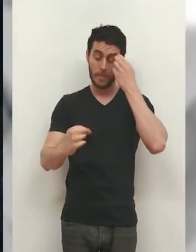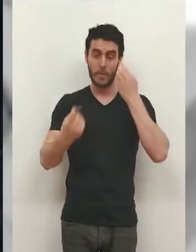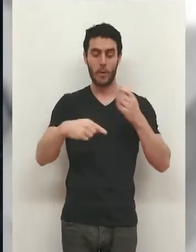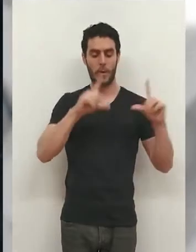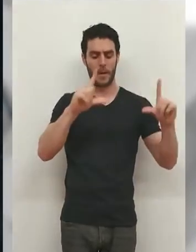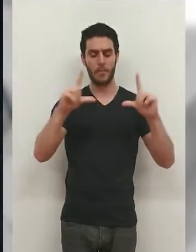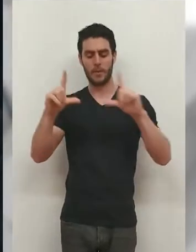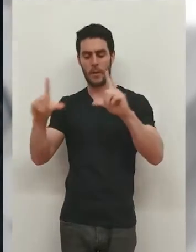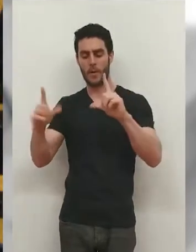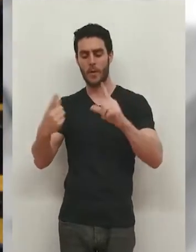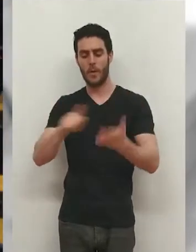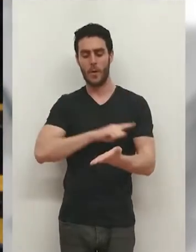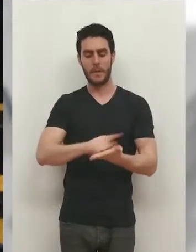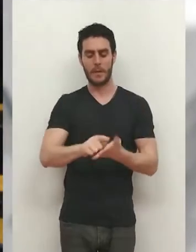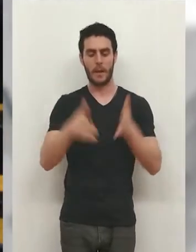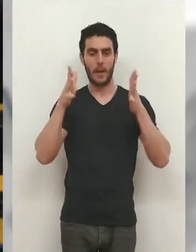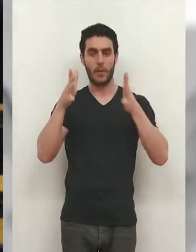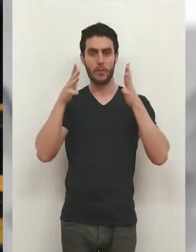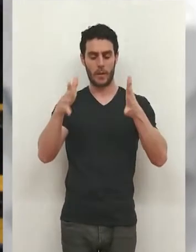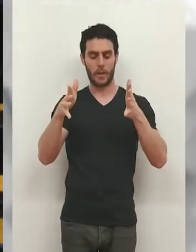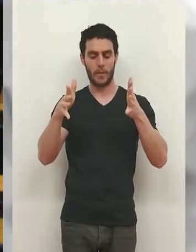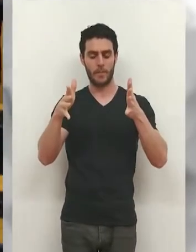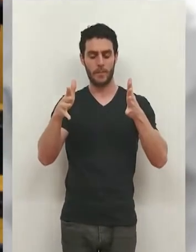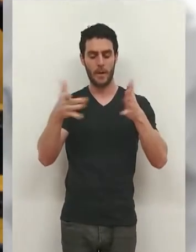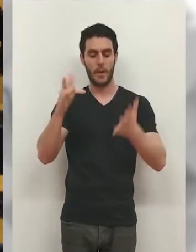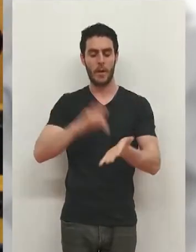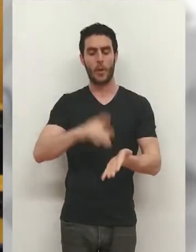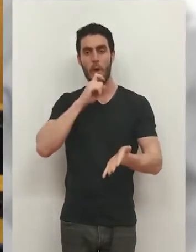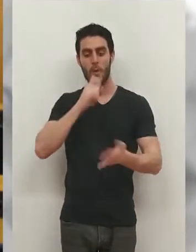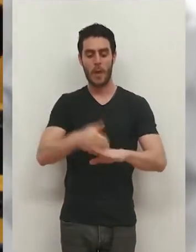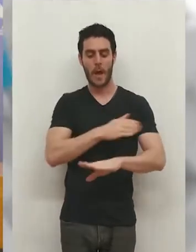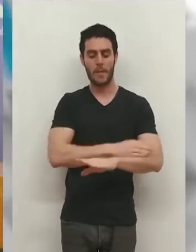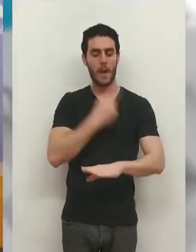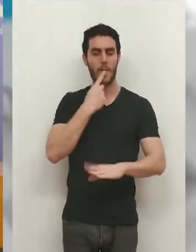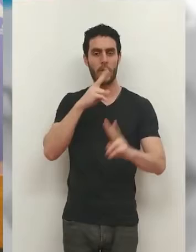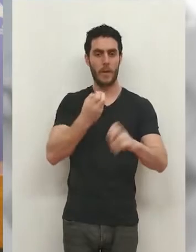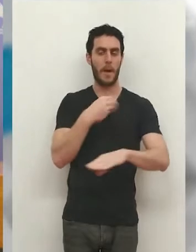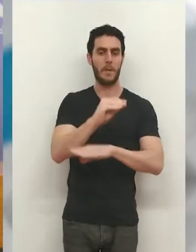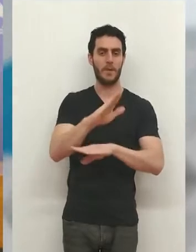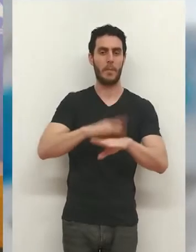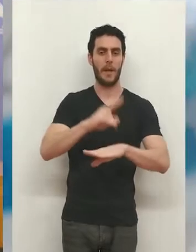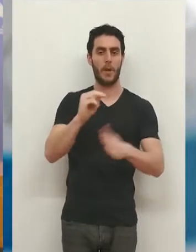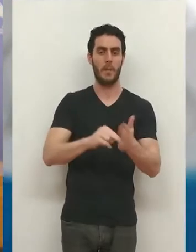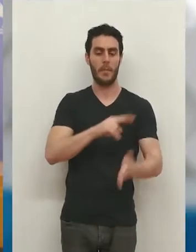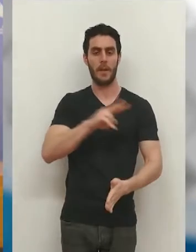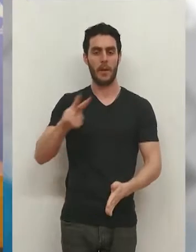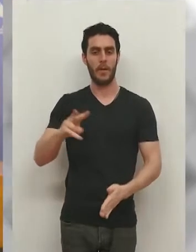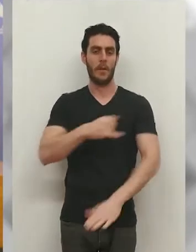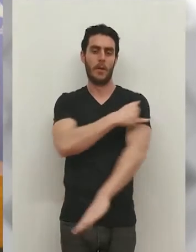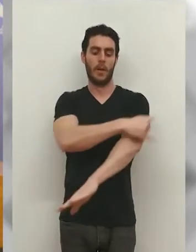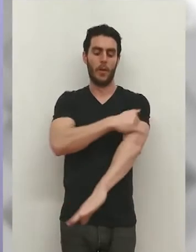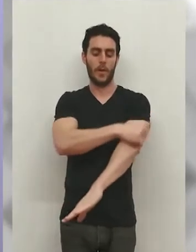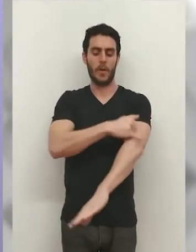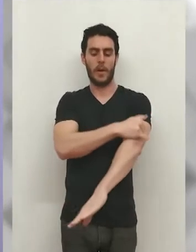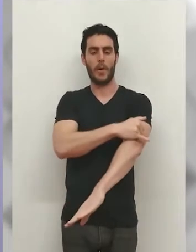o exposiciones. Un mensaje que el consejero ha hecho llegar antes de este anuncio sobre la inversión para 2022. El